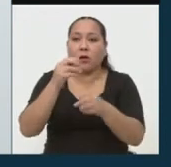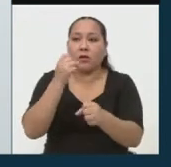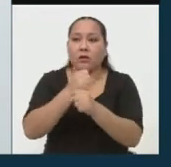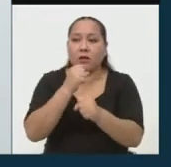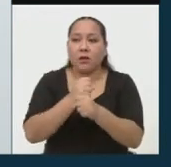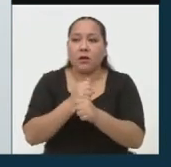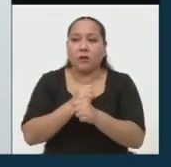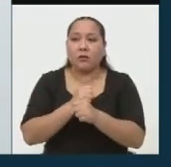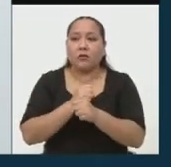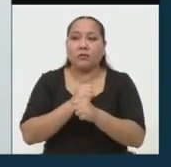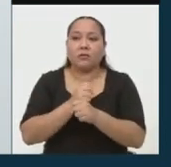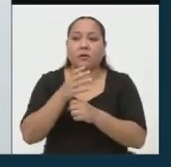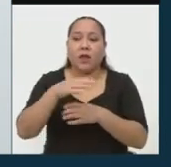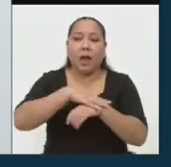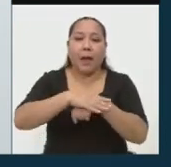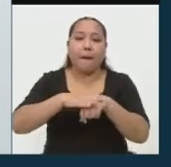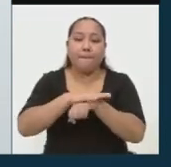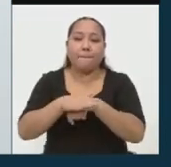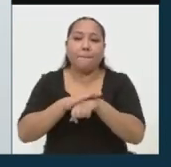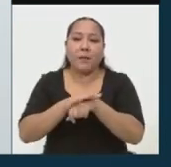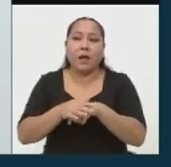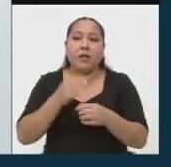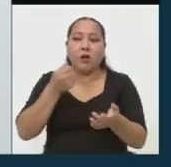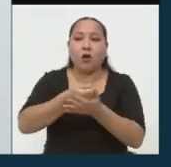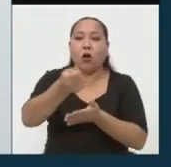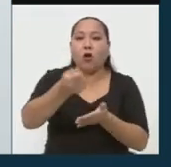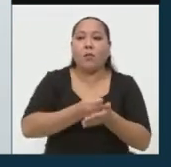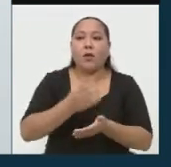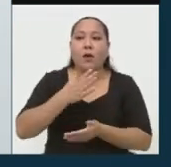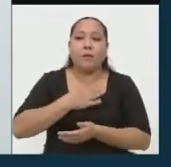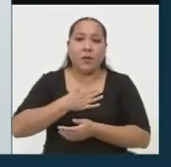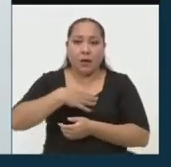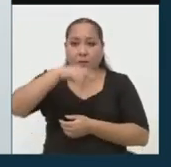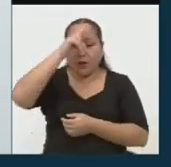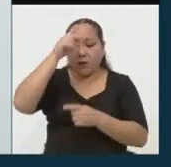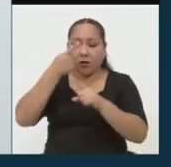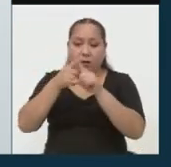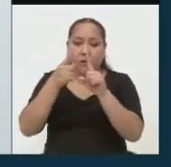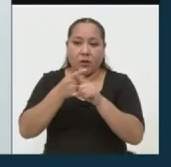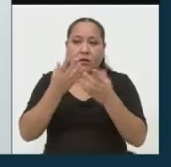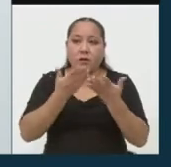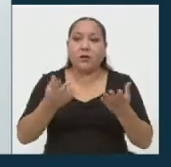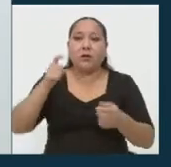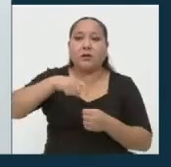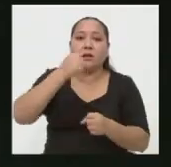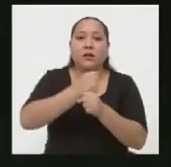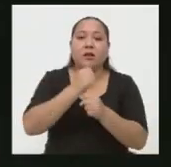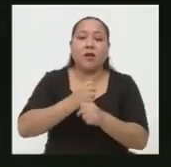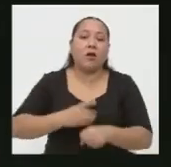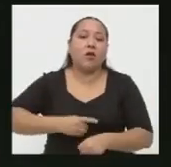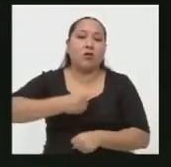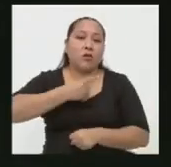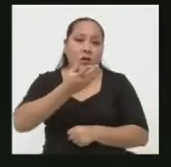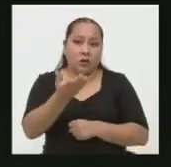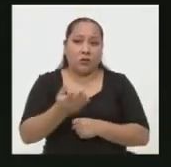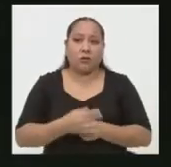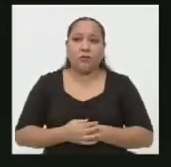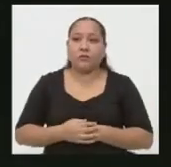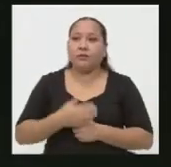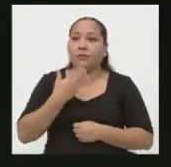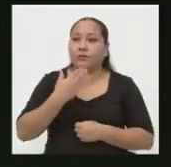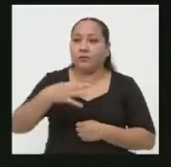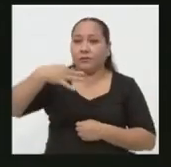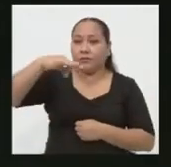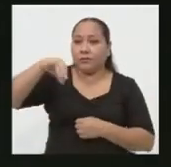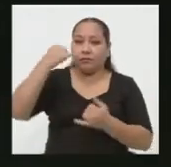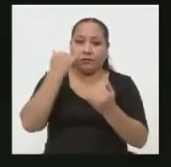a través del plan de compras Mi Perú dentro de una serie de acciones. Pero necesitamos trabajo digno para... Gracias. La campana ha